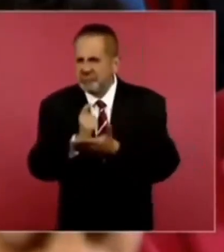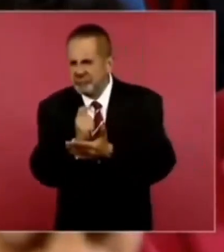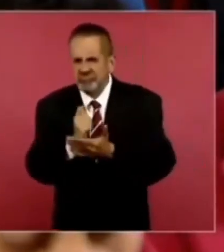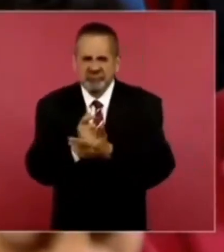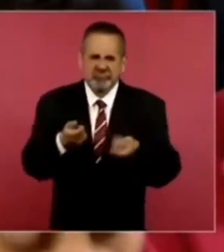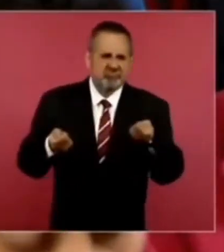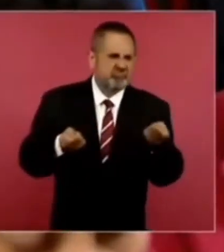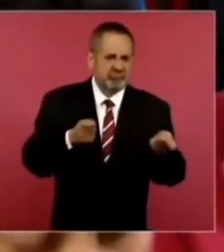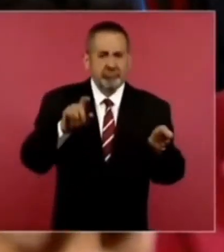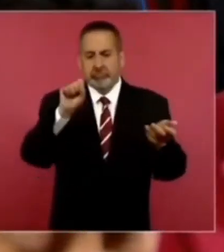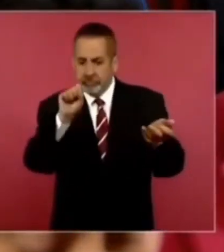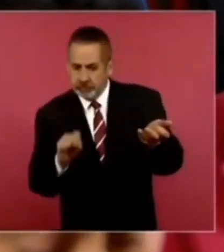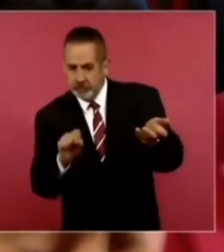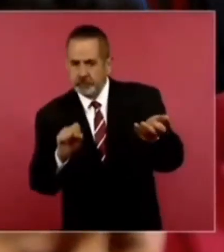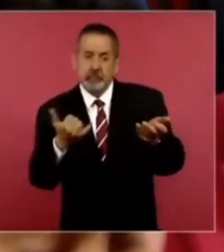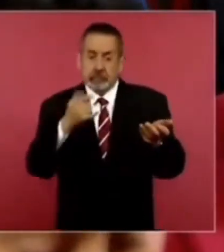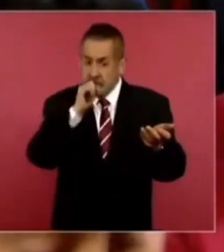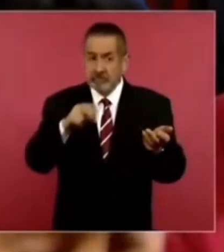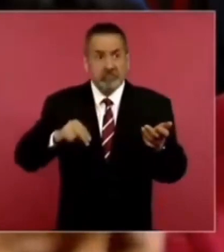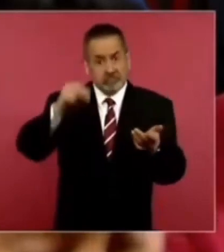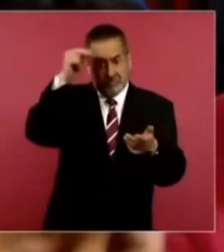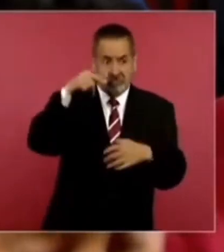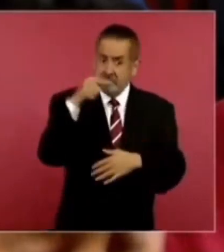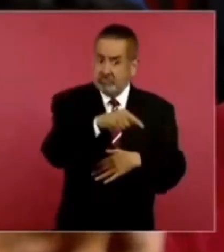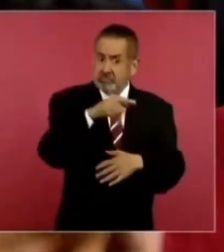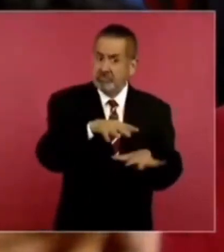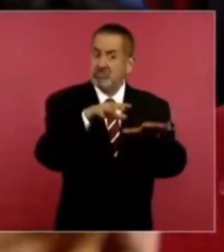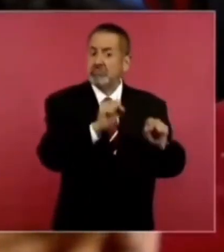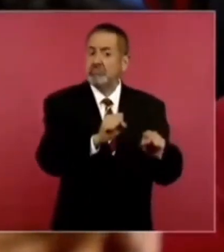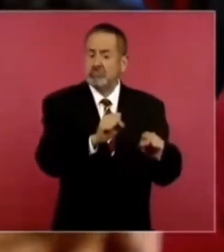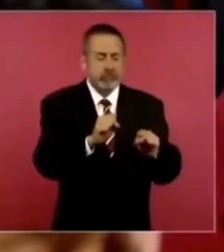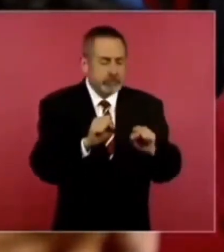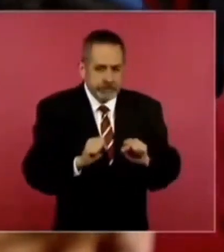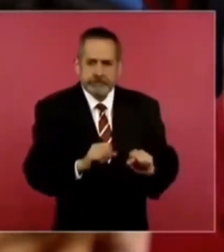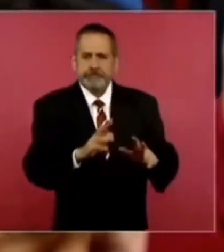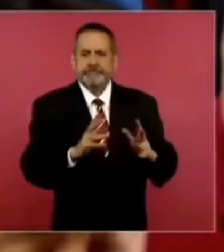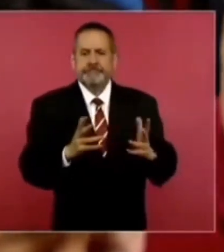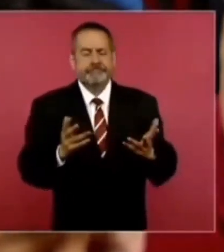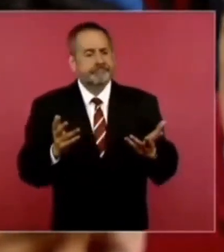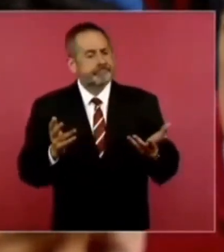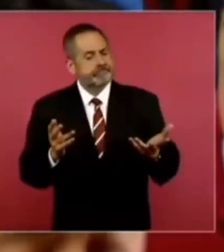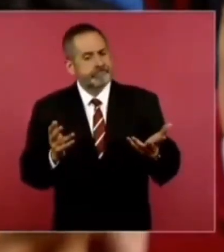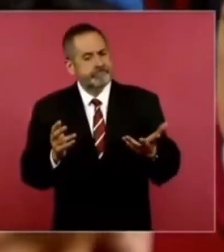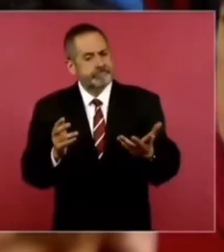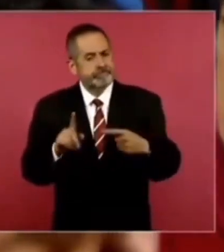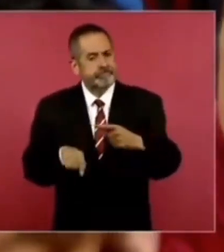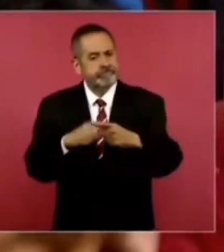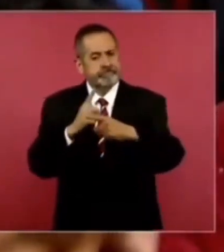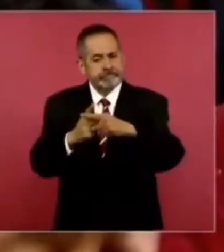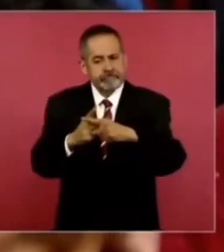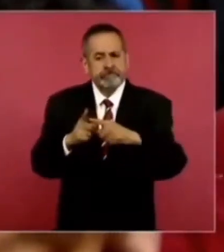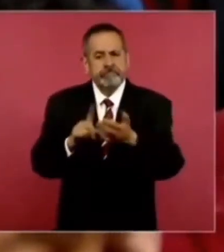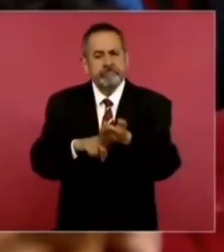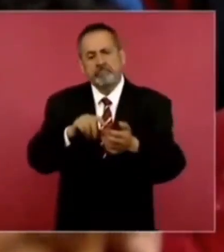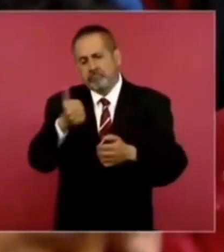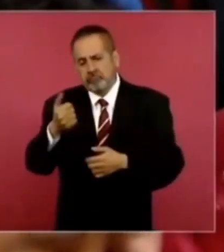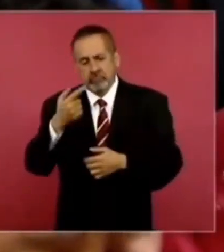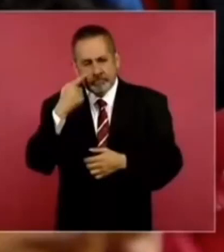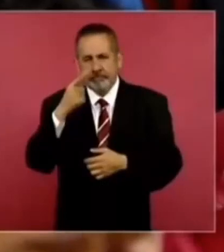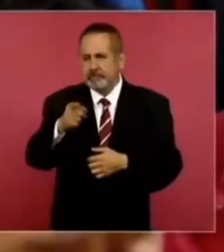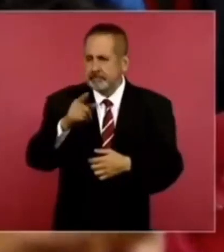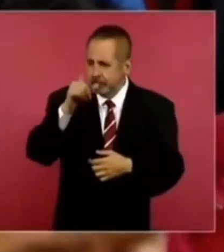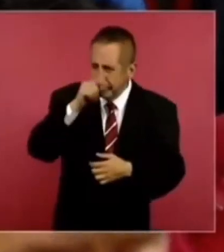sur y norte de nuestro país. Este caso, bueno, pues se puede a lo mejor sumar a otros en donde se ha velado